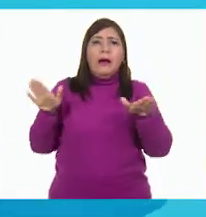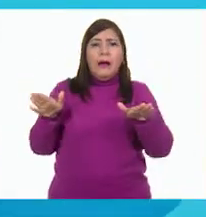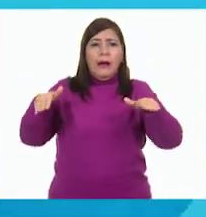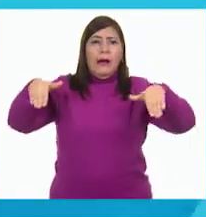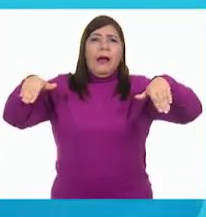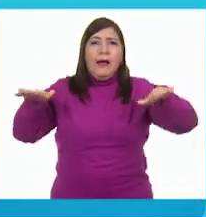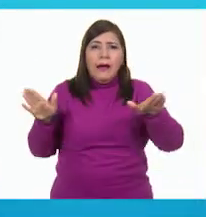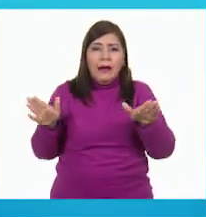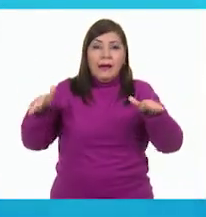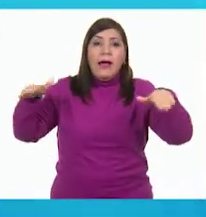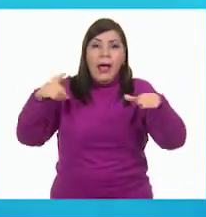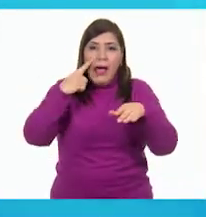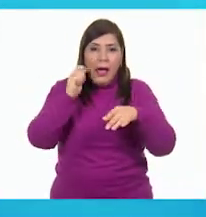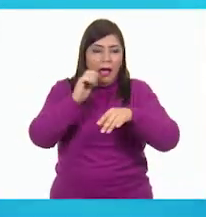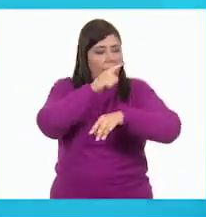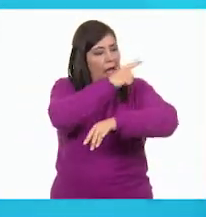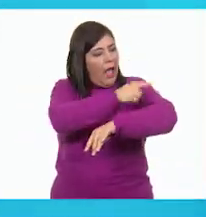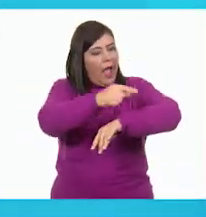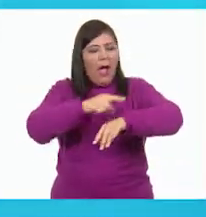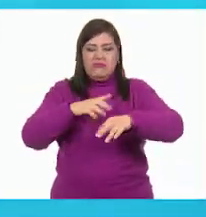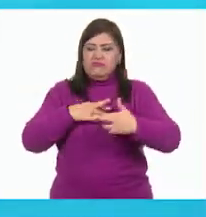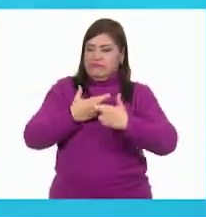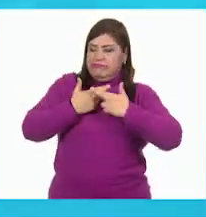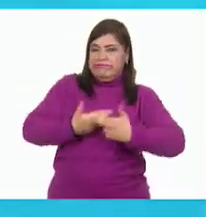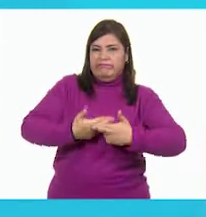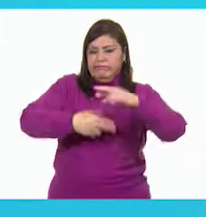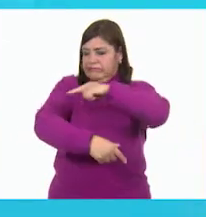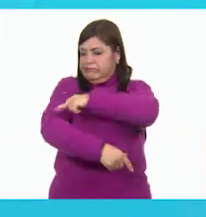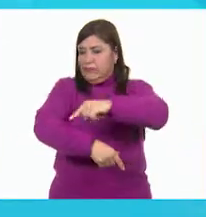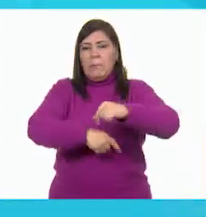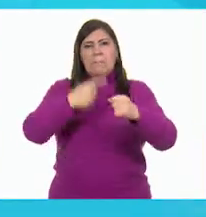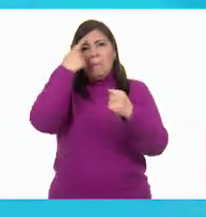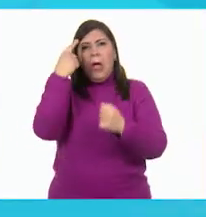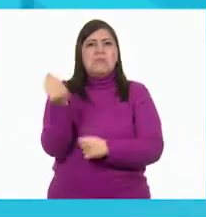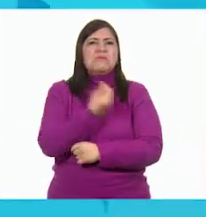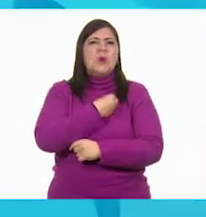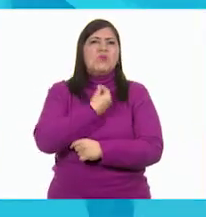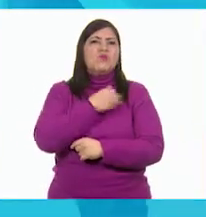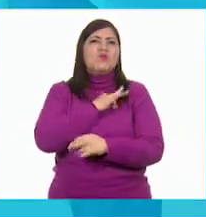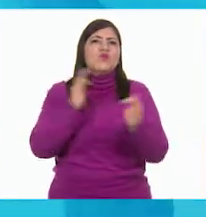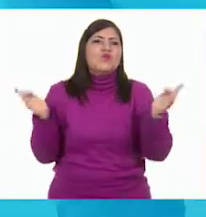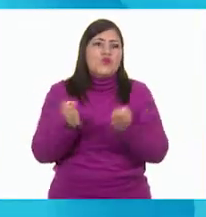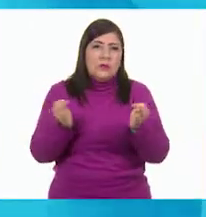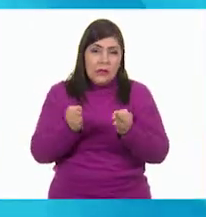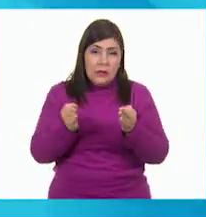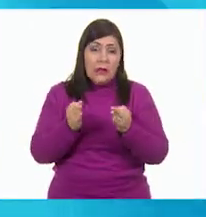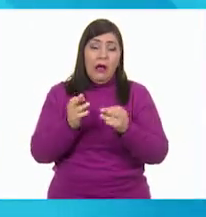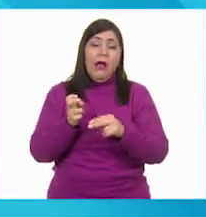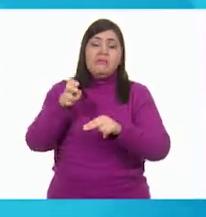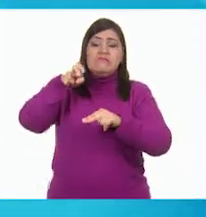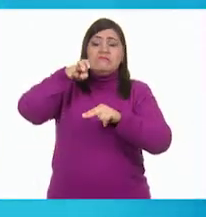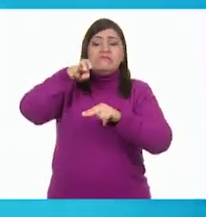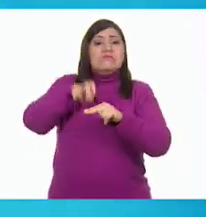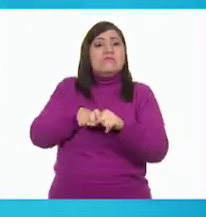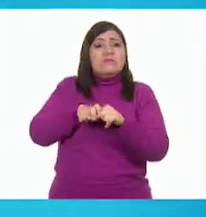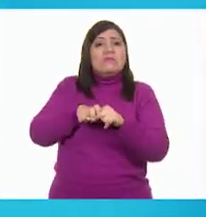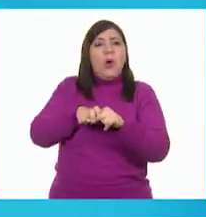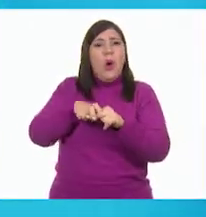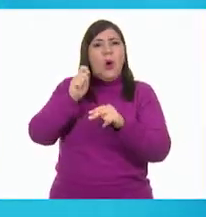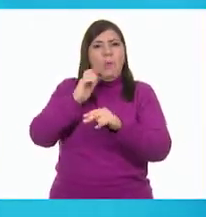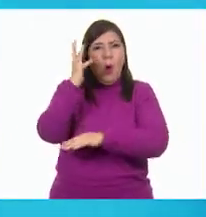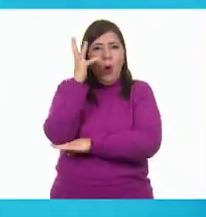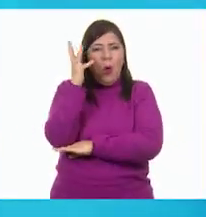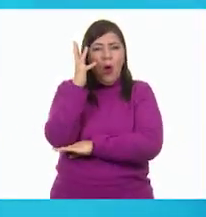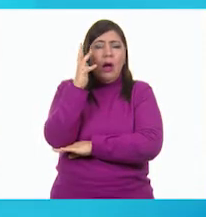él tenía muchas plumas para soportar cualquier invierno. En una rama estaba el pájaro Cú,